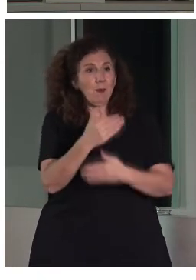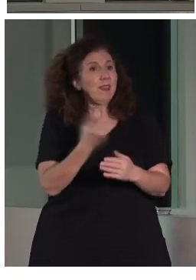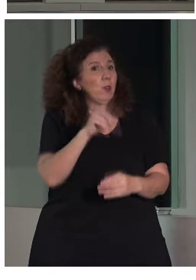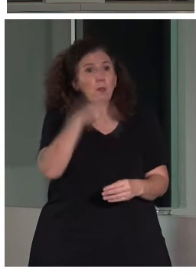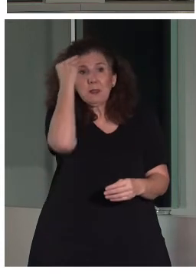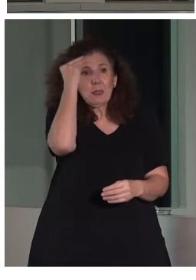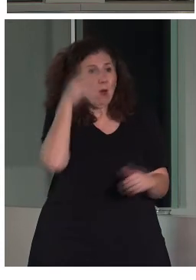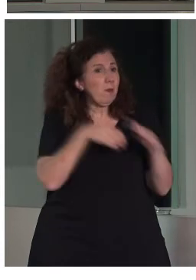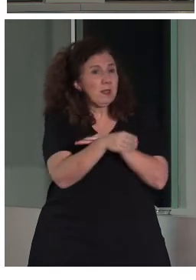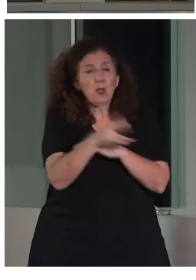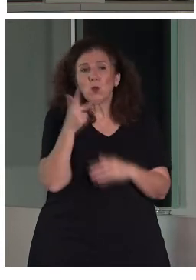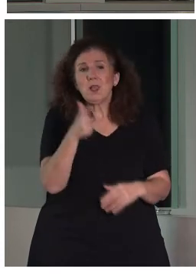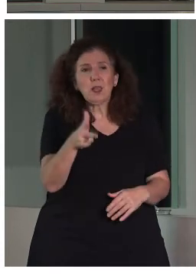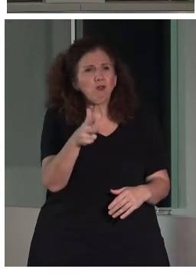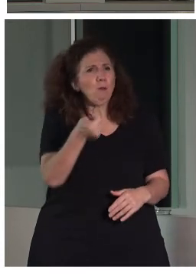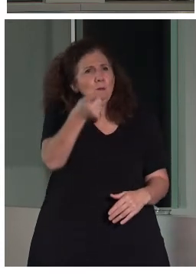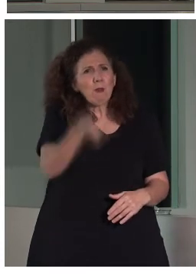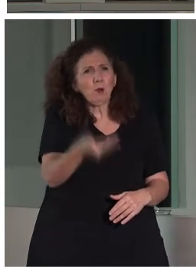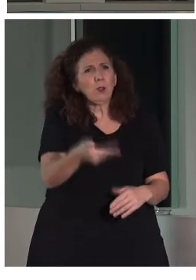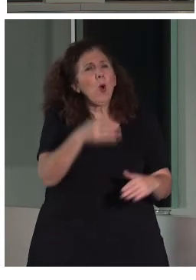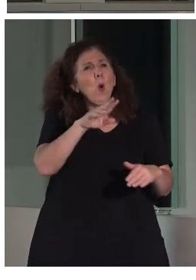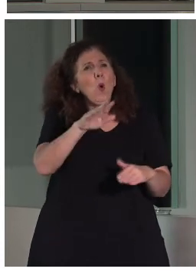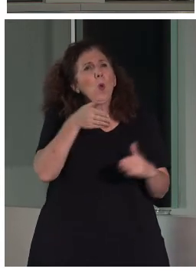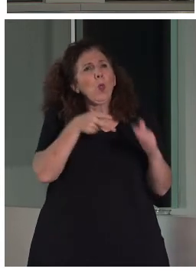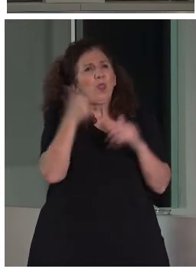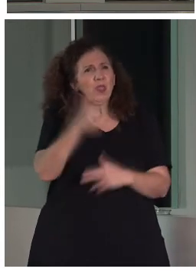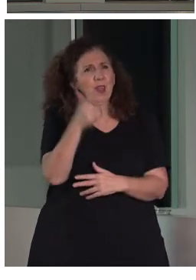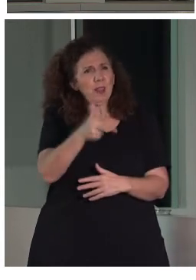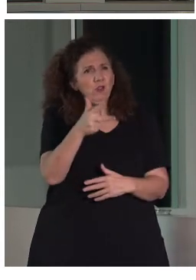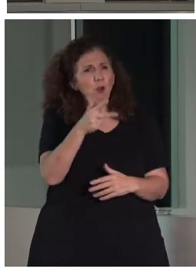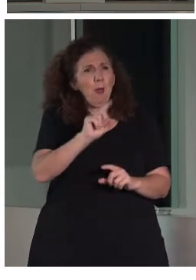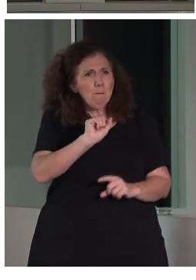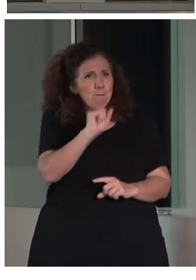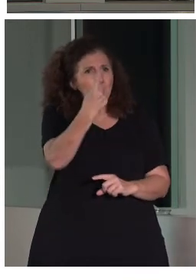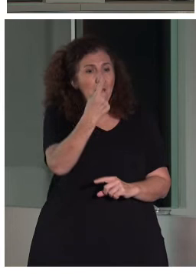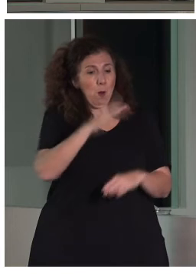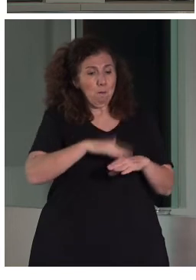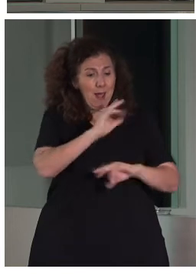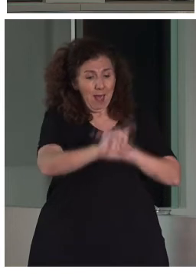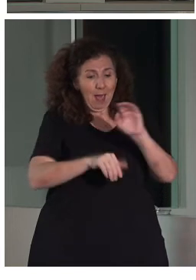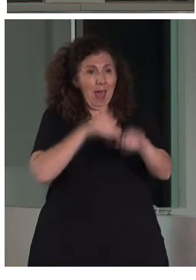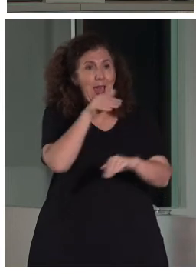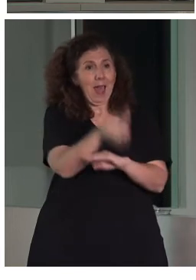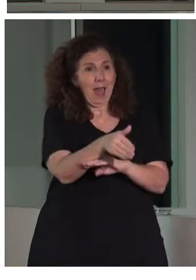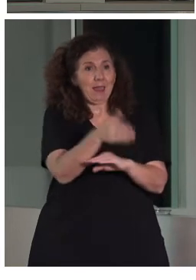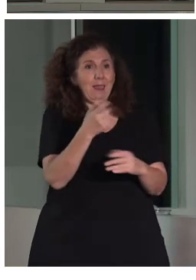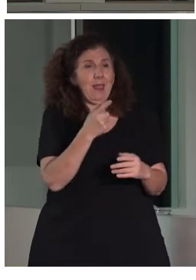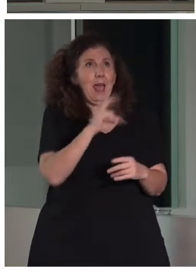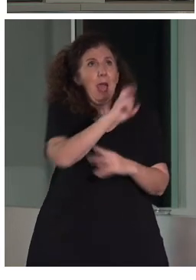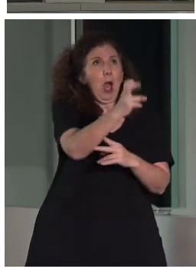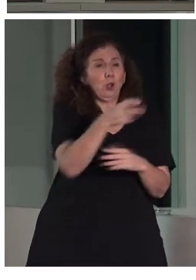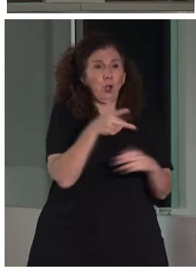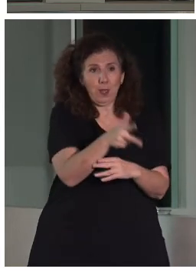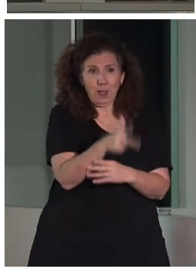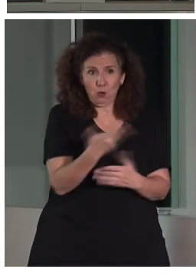llave. Es un derecho llave porque es el que permite acceder, valga la redundancia, al ejercicio de otros derechos.